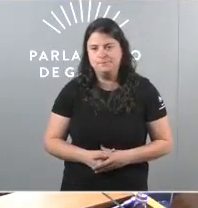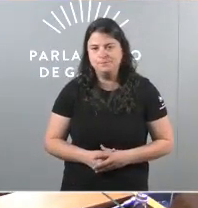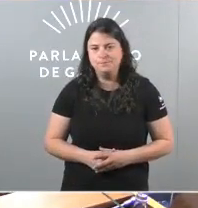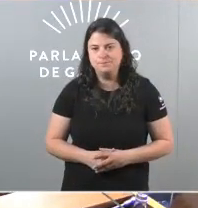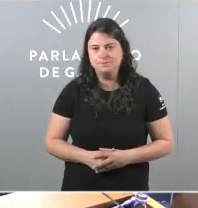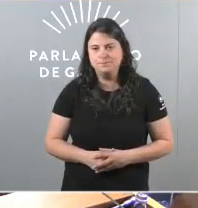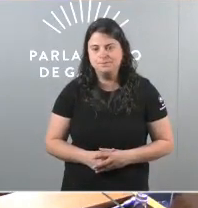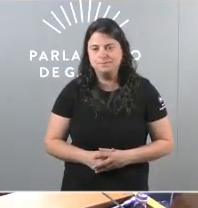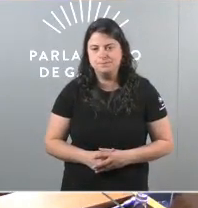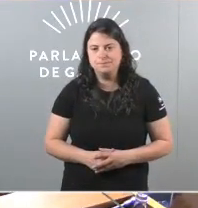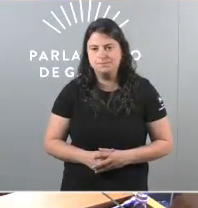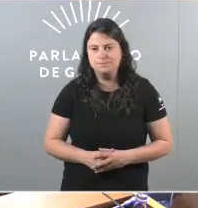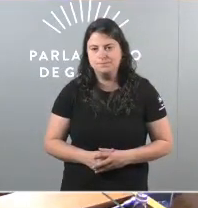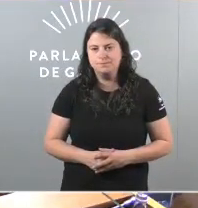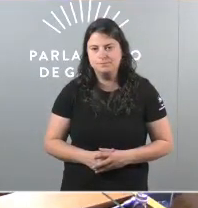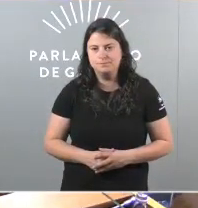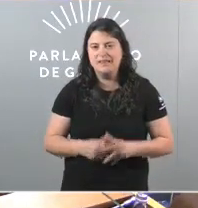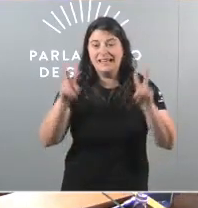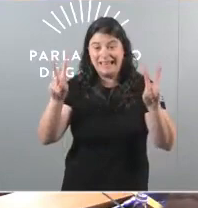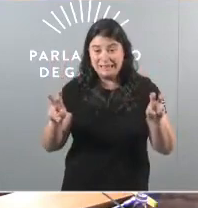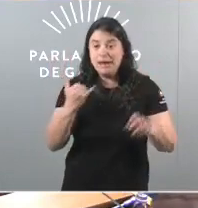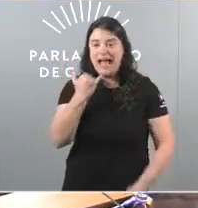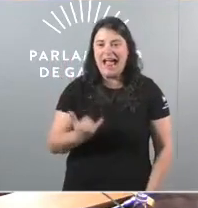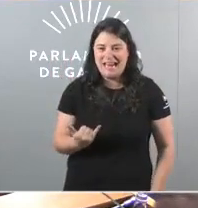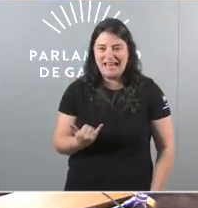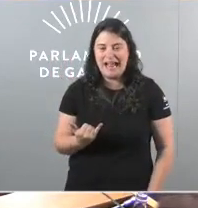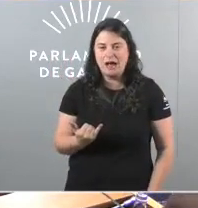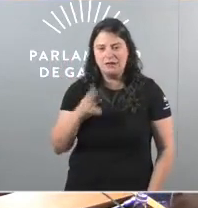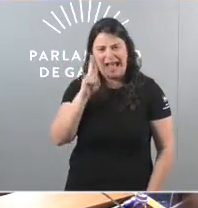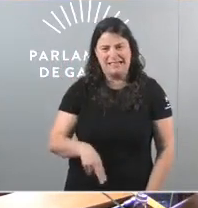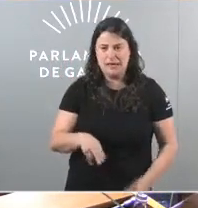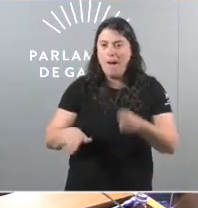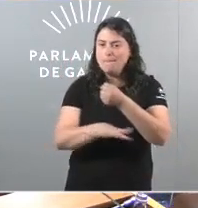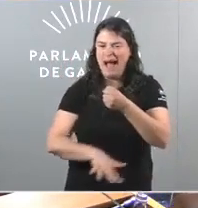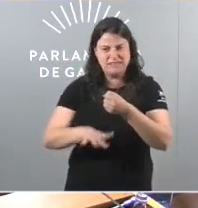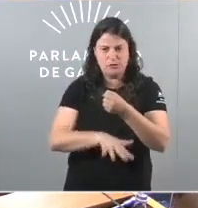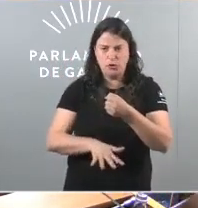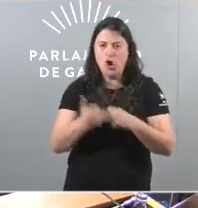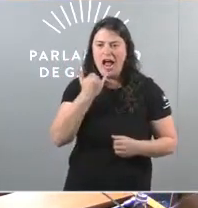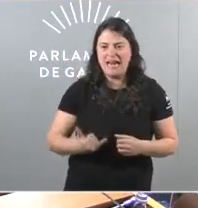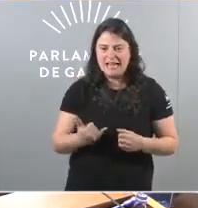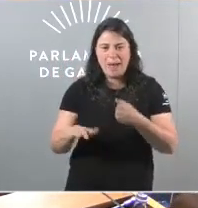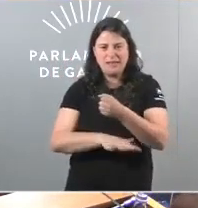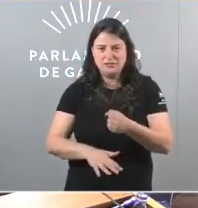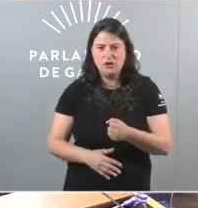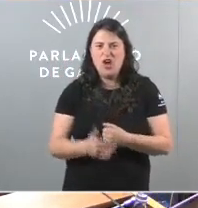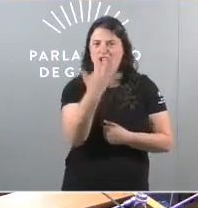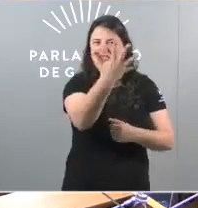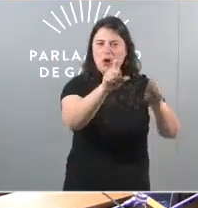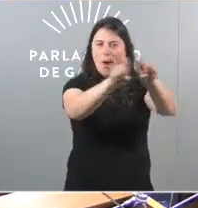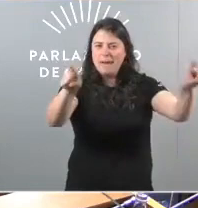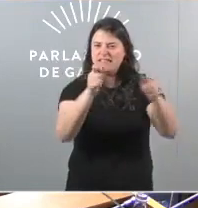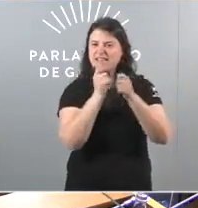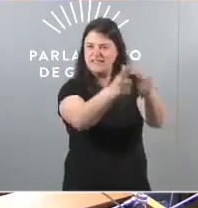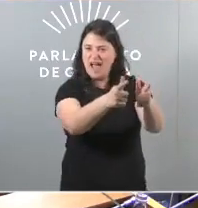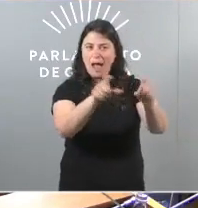a consideración da enerxía como un ben básico que non pode quedar en mans de cinco multinacionais